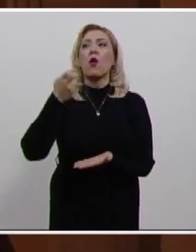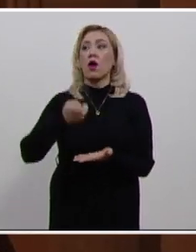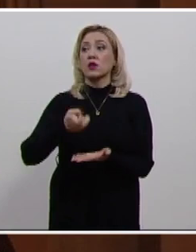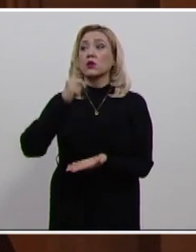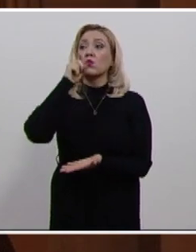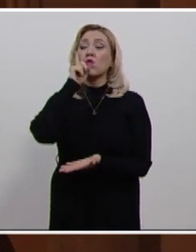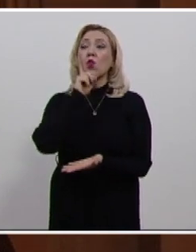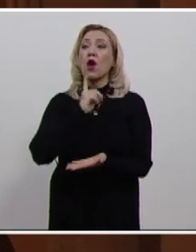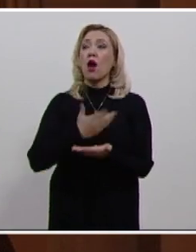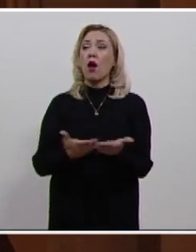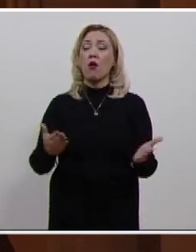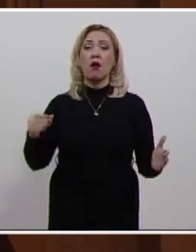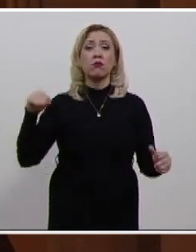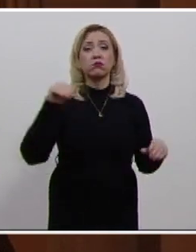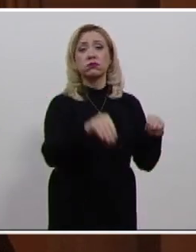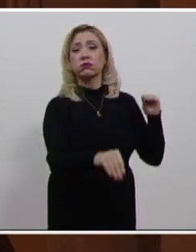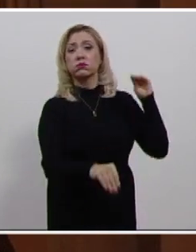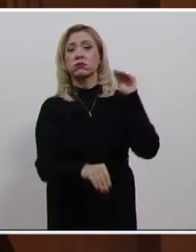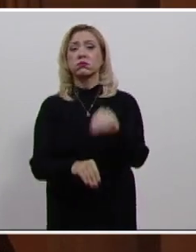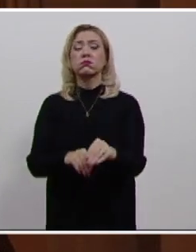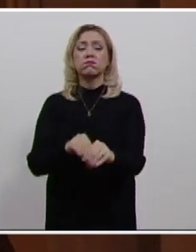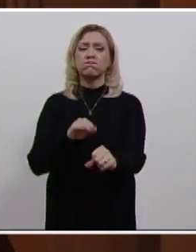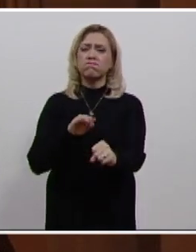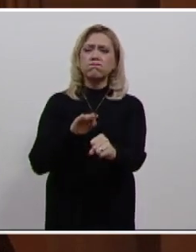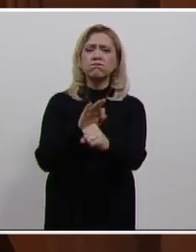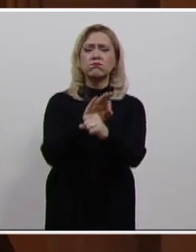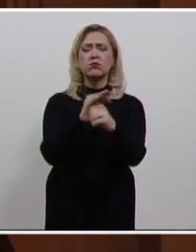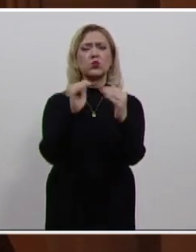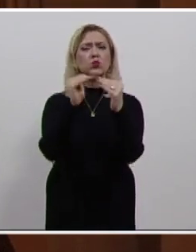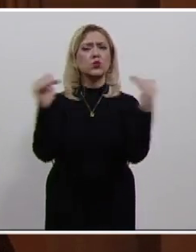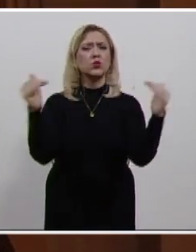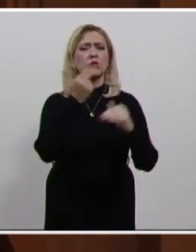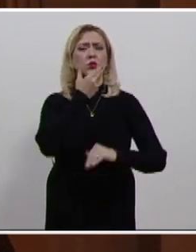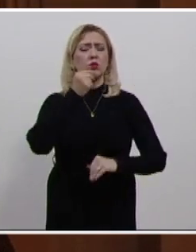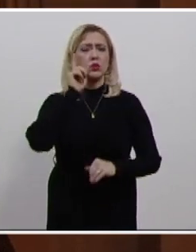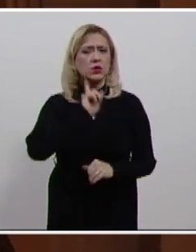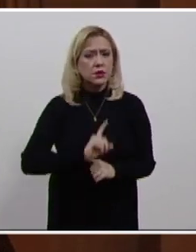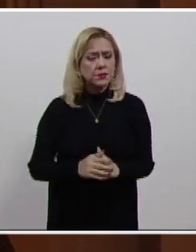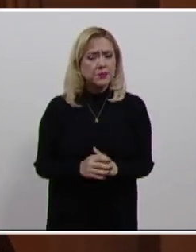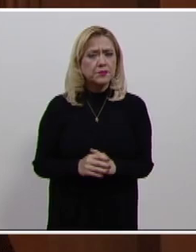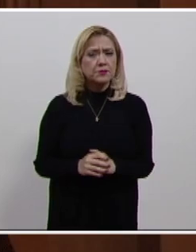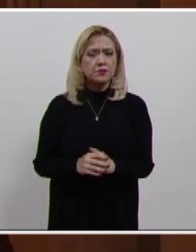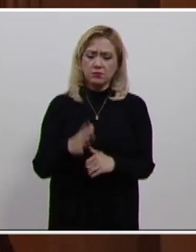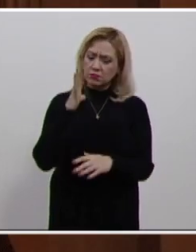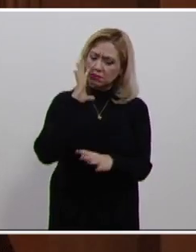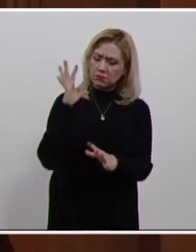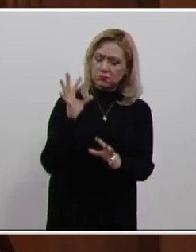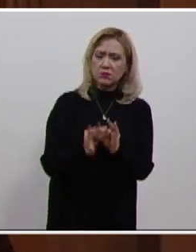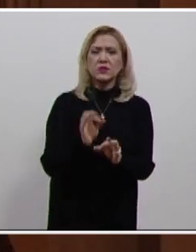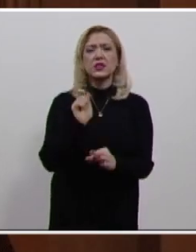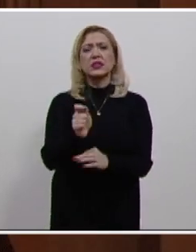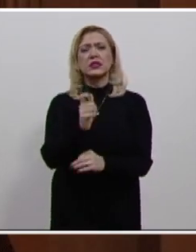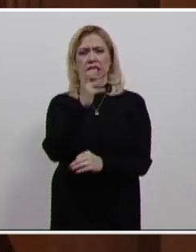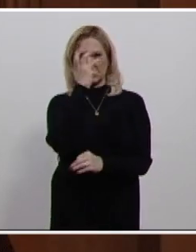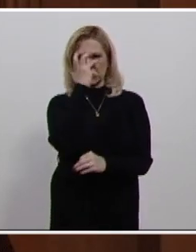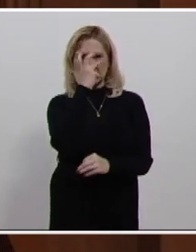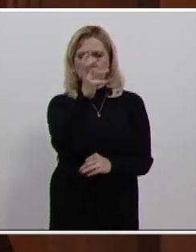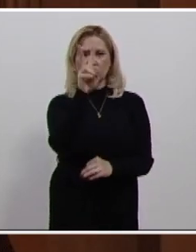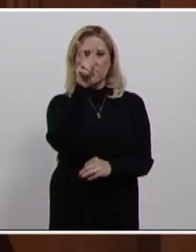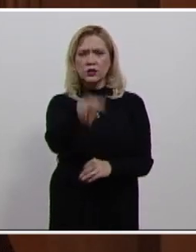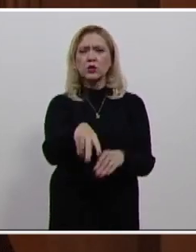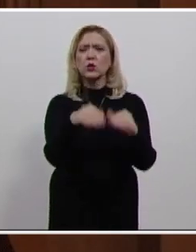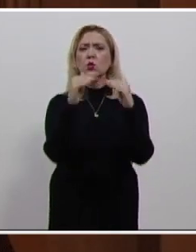perseguir y defender la equidad de género, que nos compromete a tomar en serio la igualdad y la